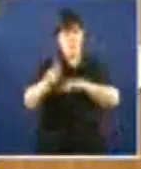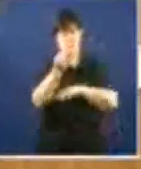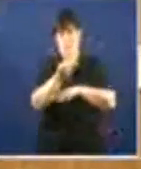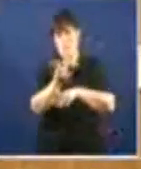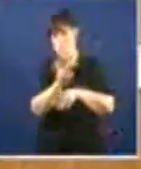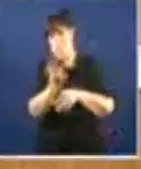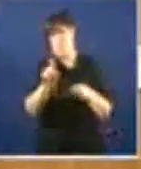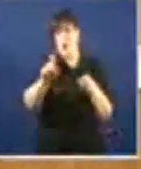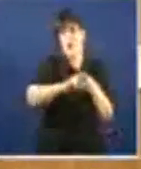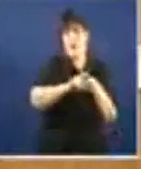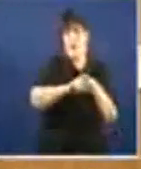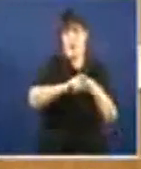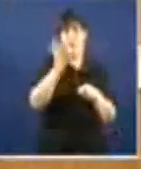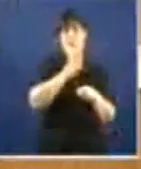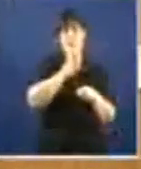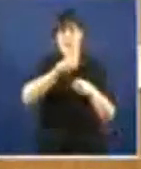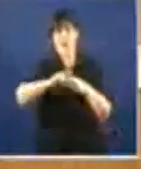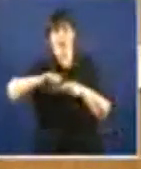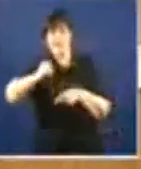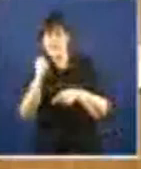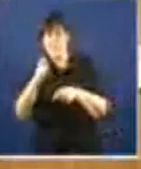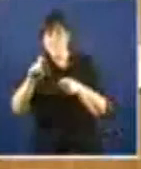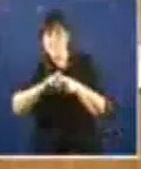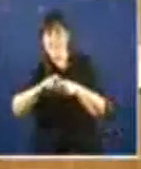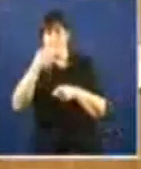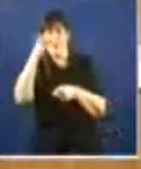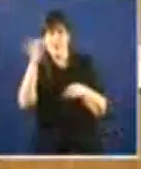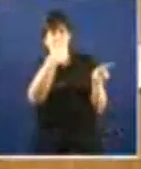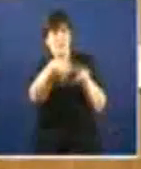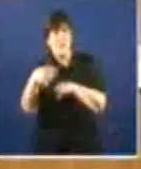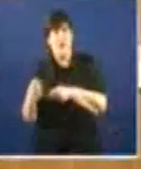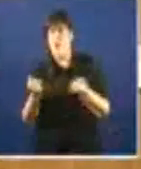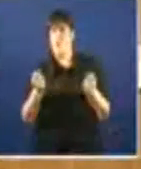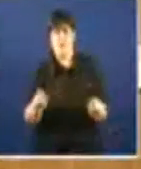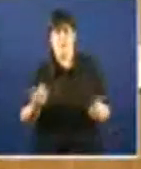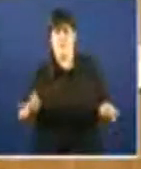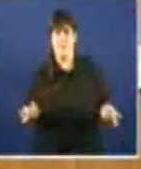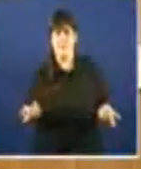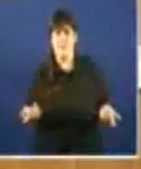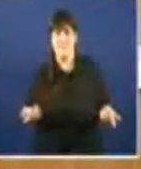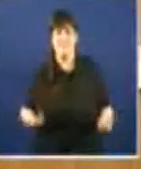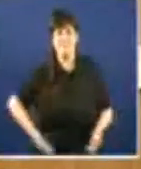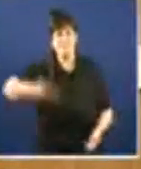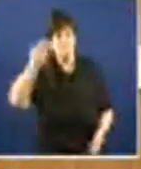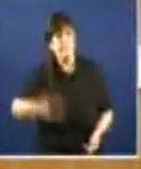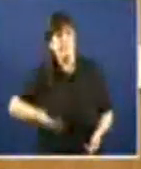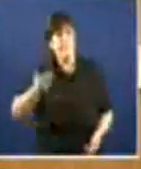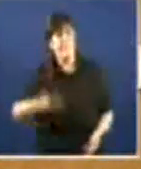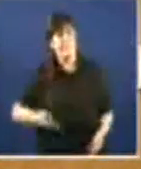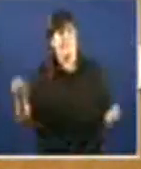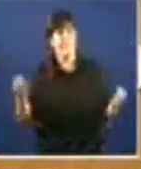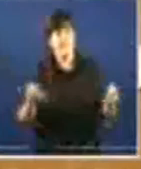galegos, dos franceses, dos escoceses, dos ingleses, non. É cuestión de que detrás disto